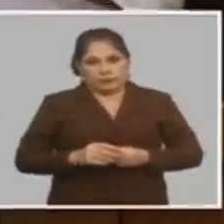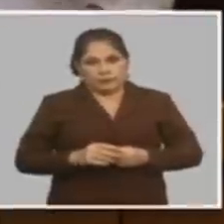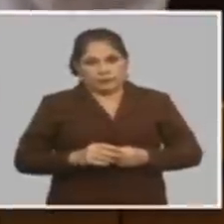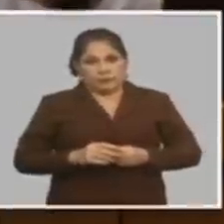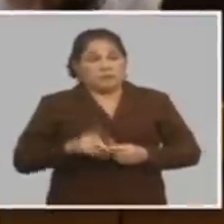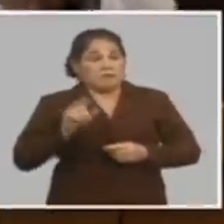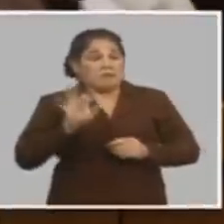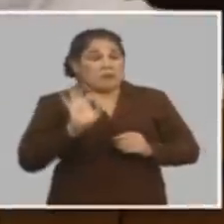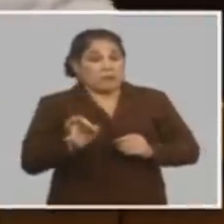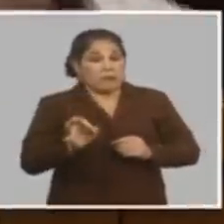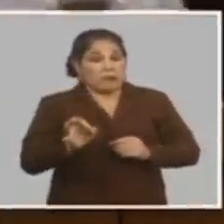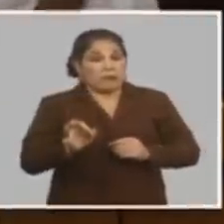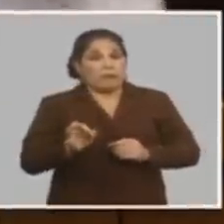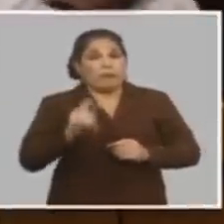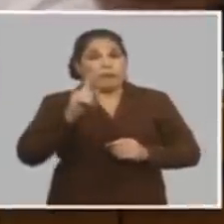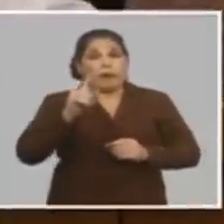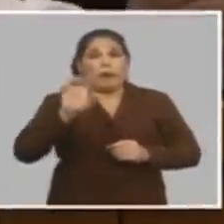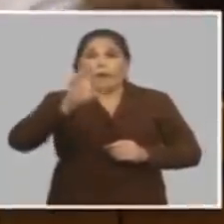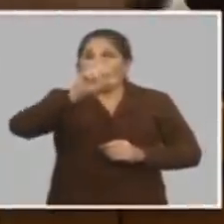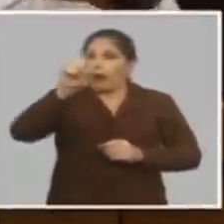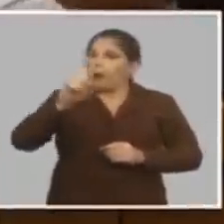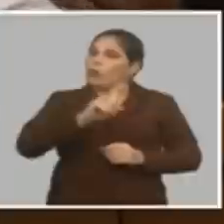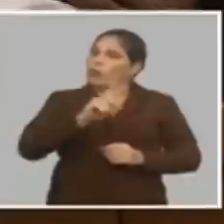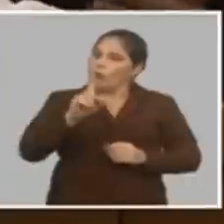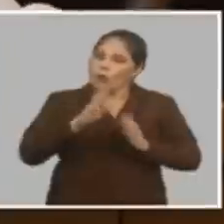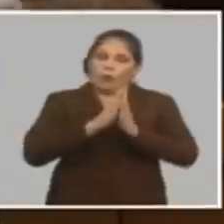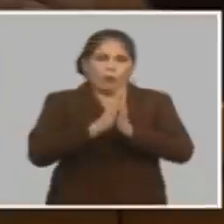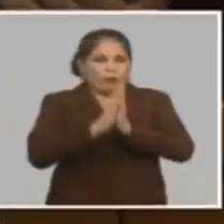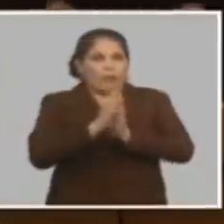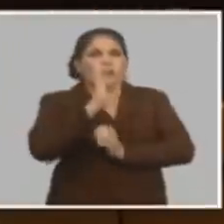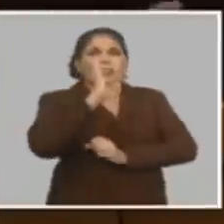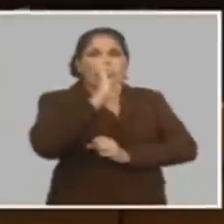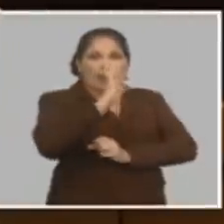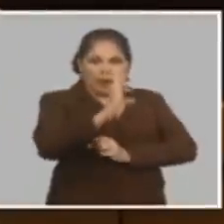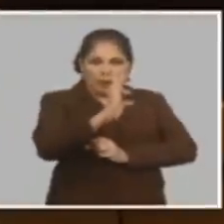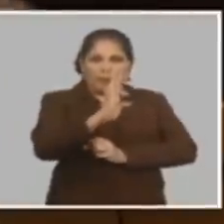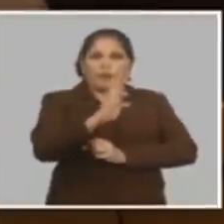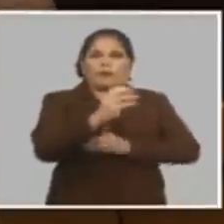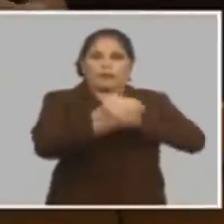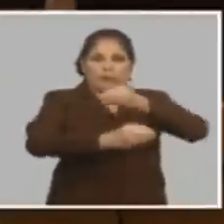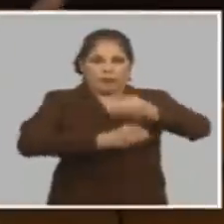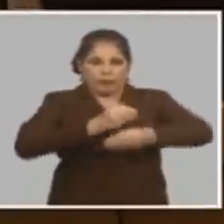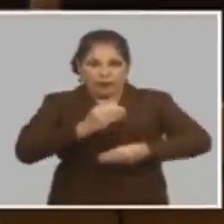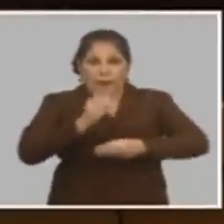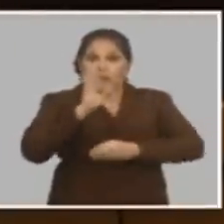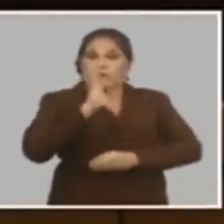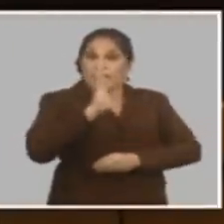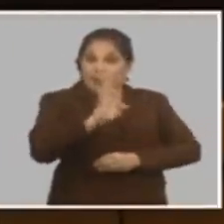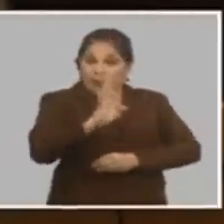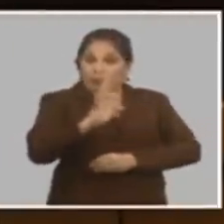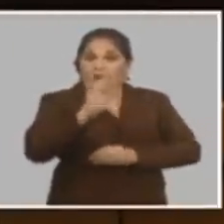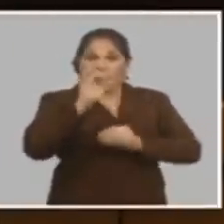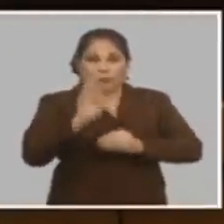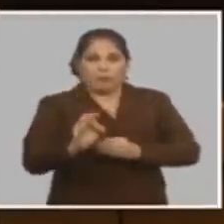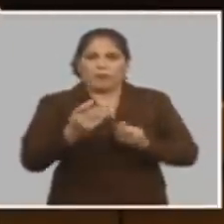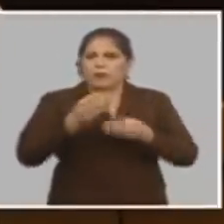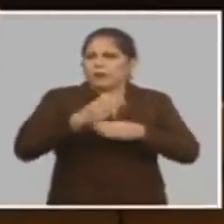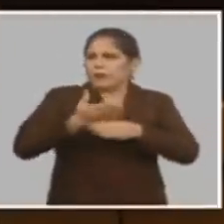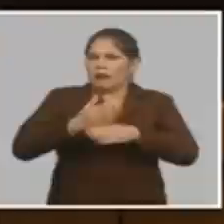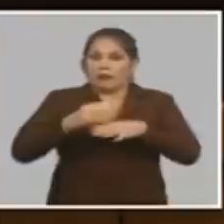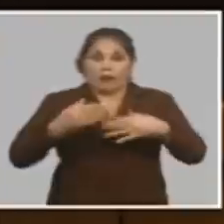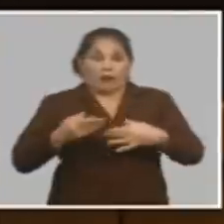y por eso la nota en el banco que no vayan que se respetan los saldos el que se respetan los saldos quiere decir